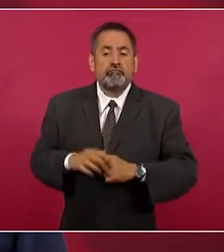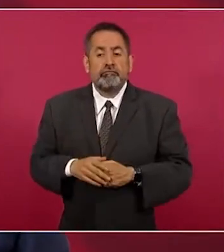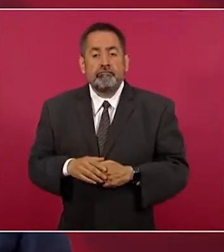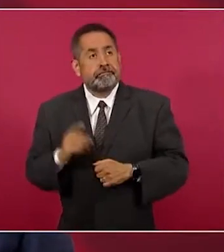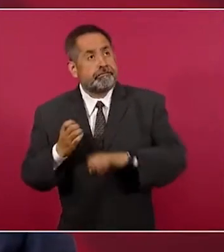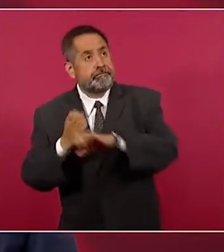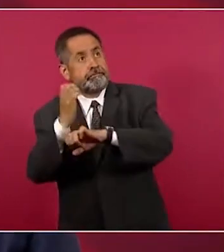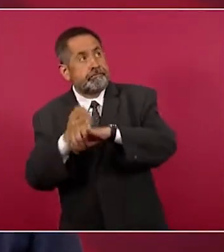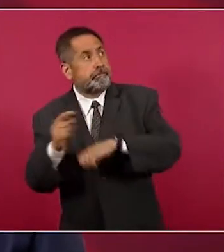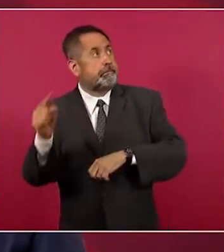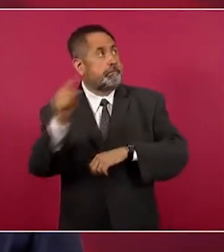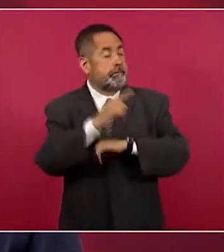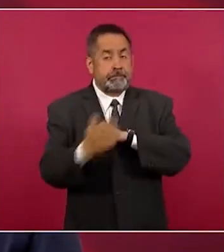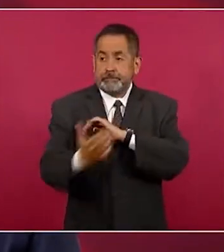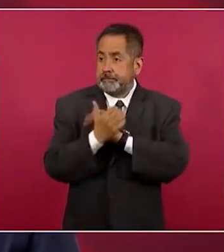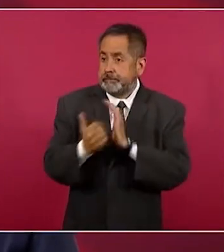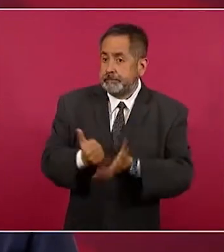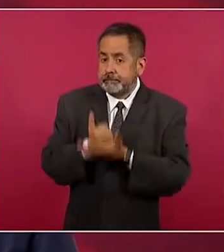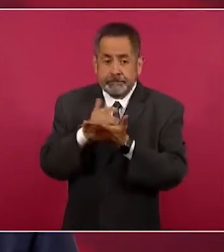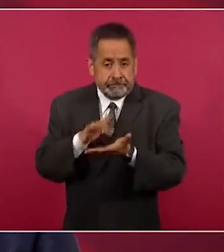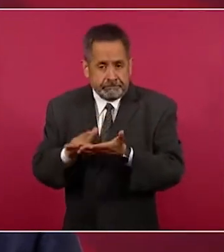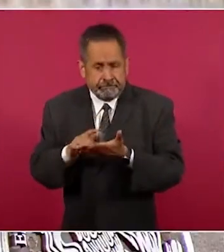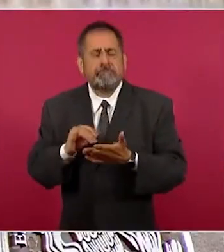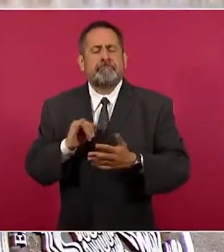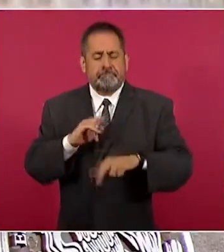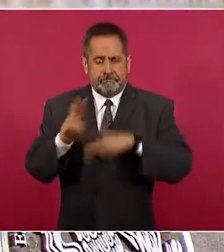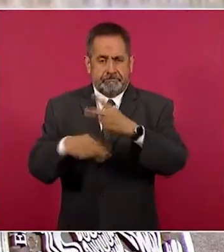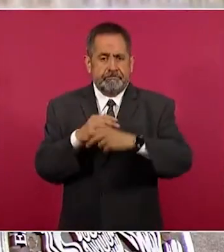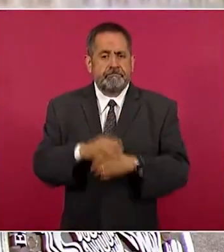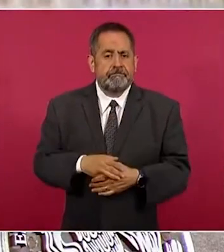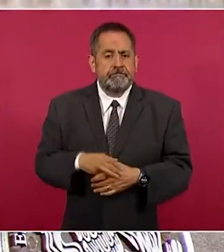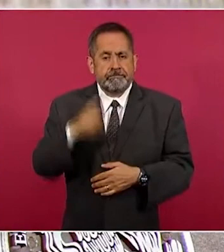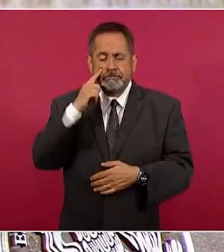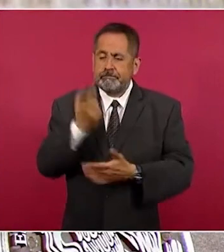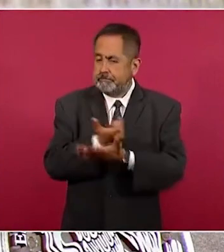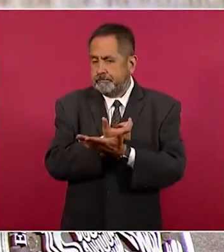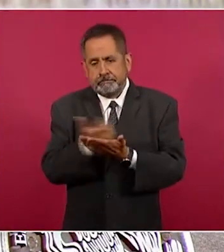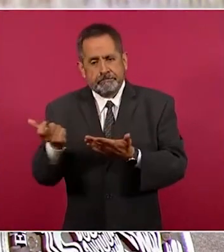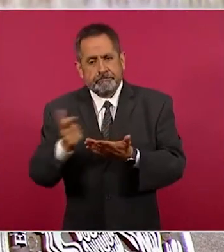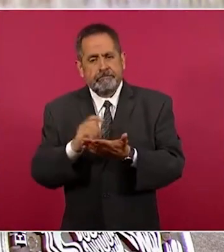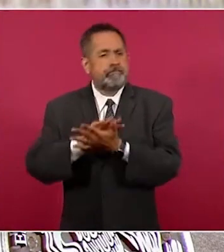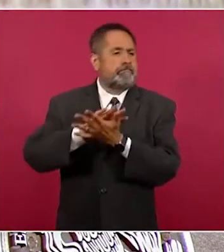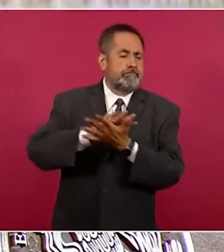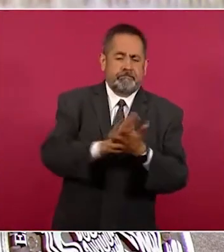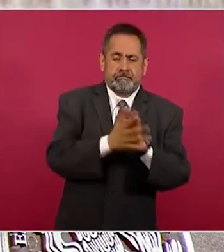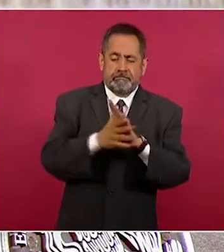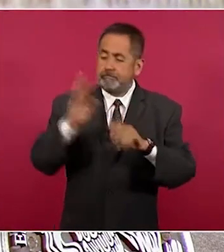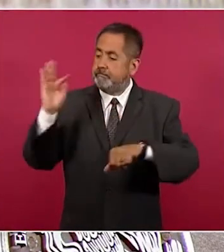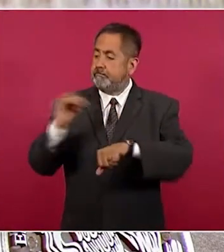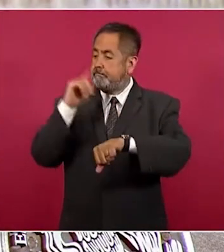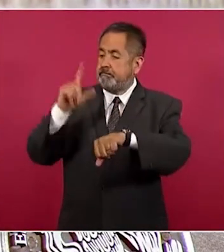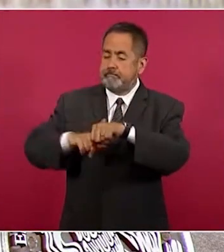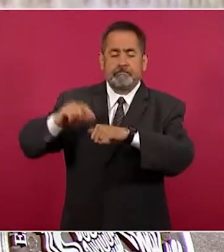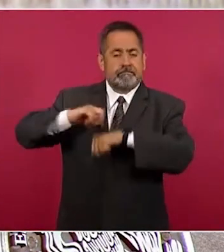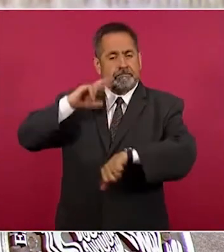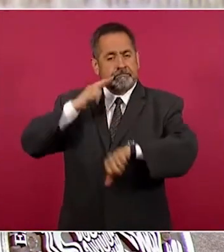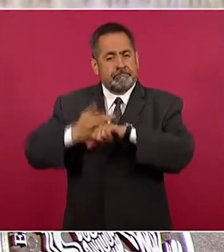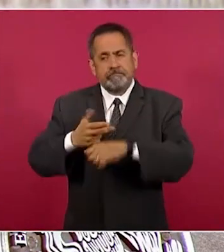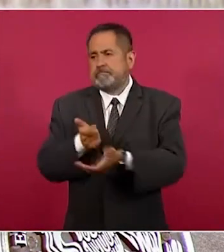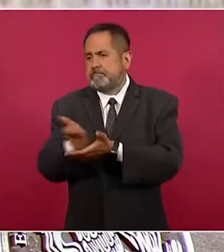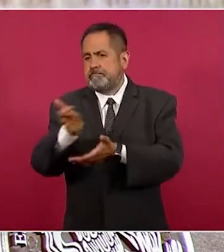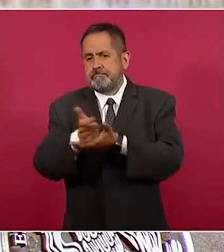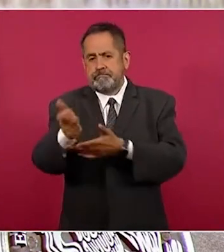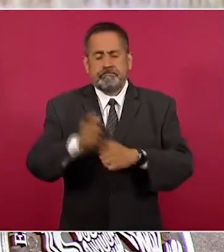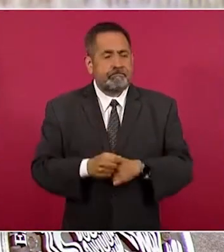entidades federativas reclaman es el proceso de la federalización de la nómina de educación estatal. Aquí nosotros hemos